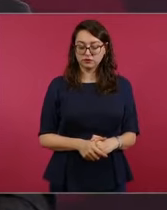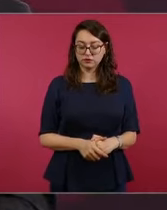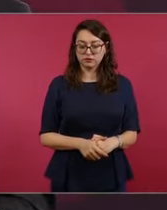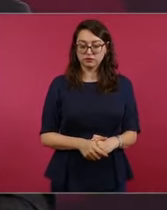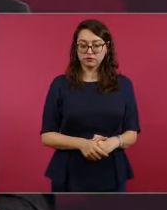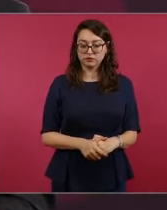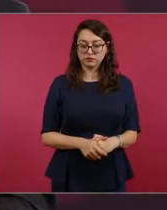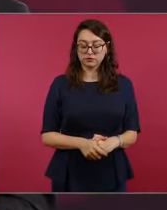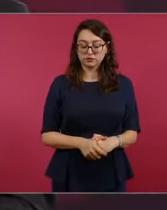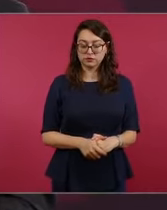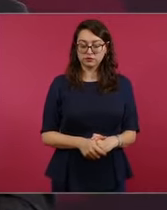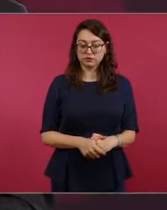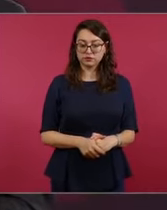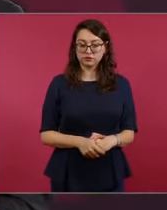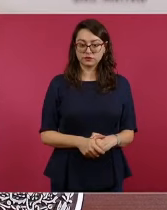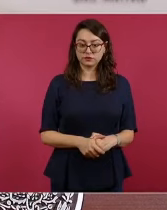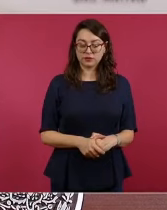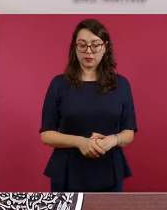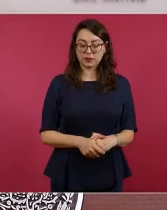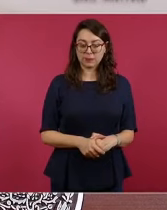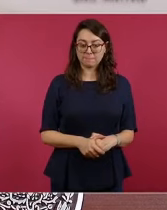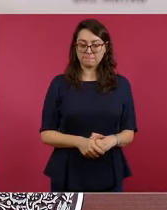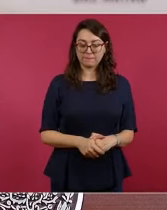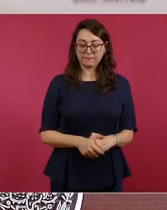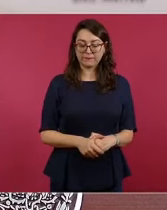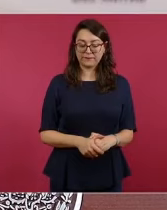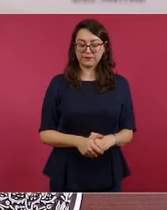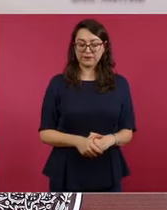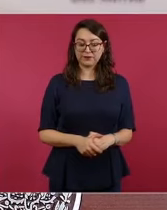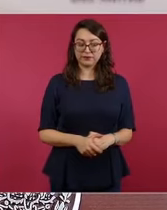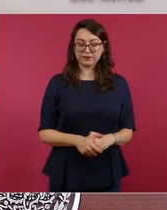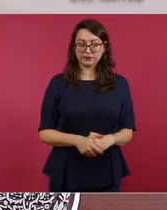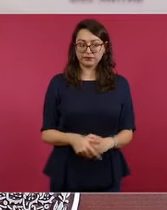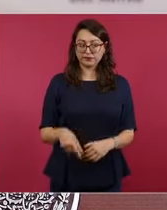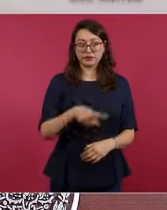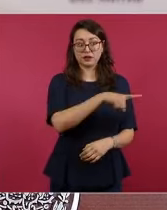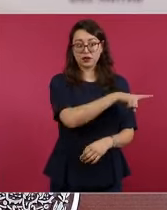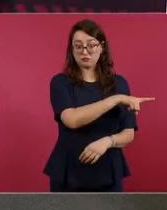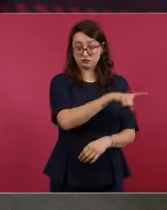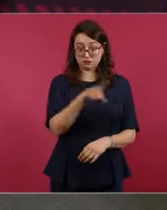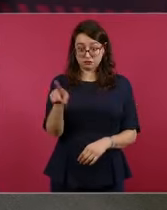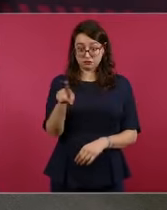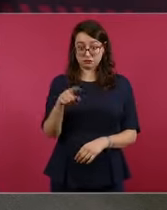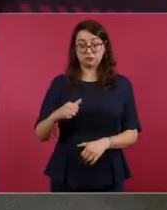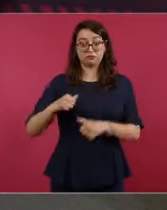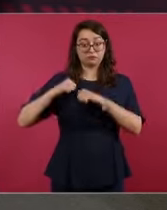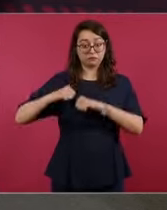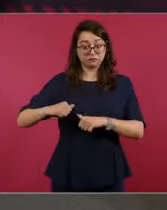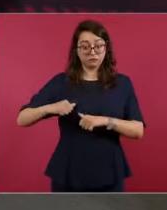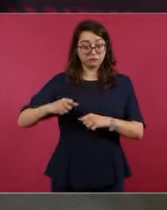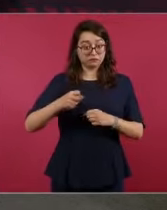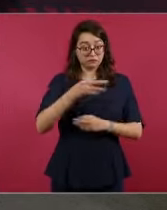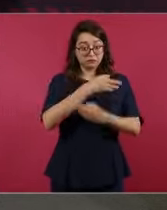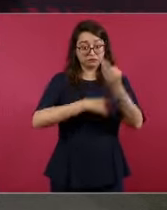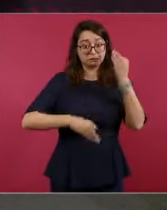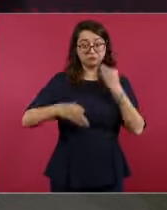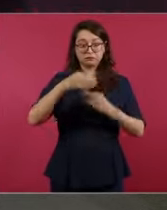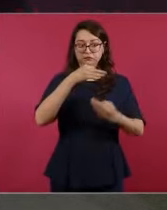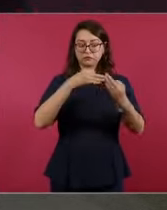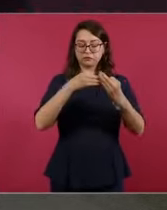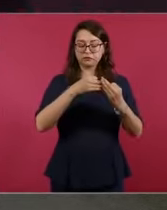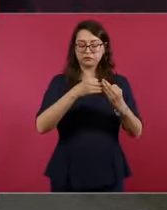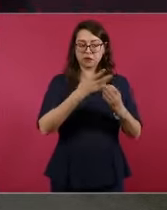Y se les pidió que se